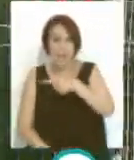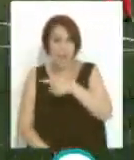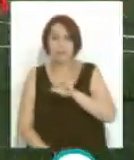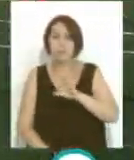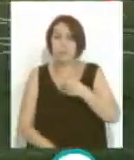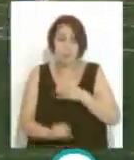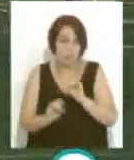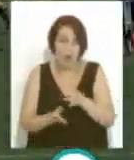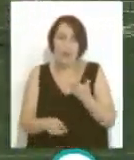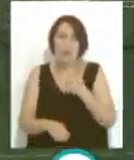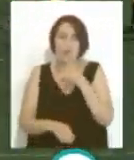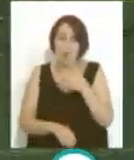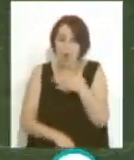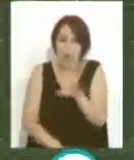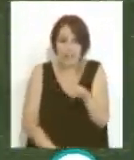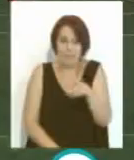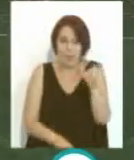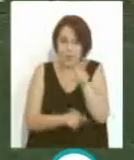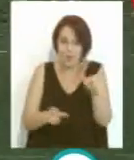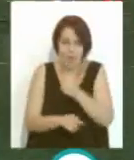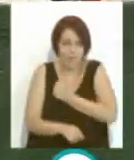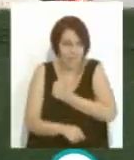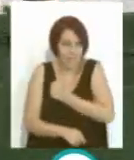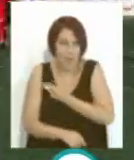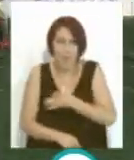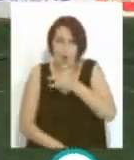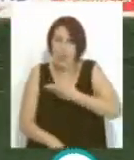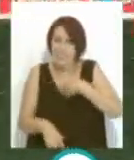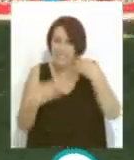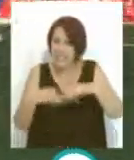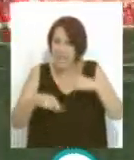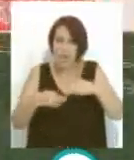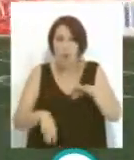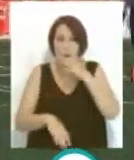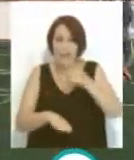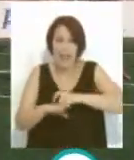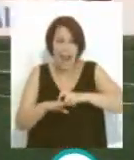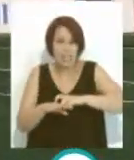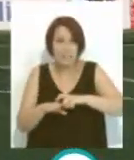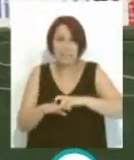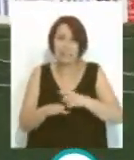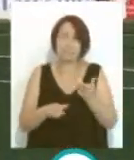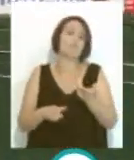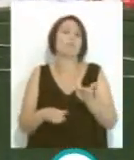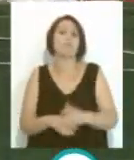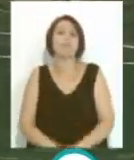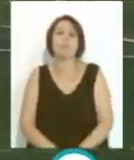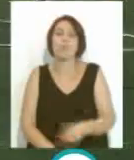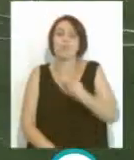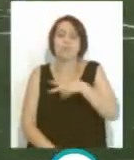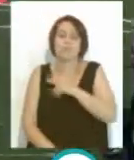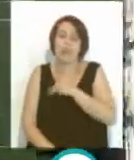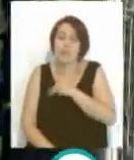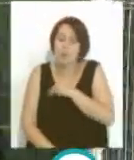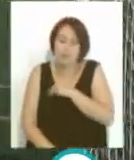se ha hecho querer por todo el mundo, vamos, por su sencillez, por cómo es, creo que es un premio